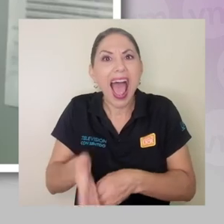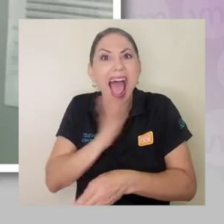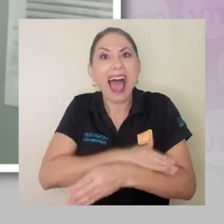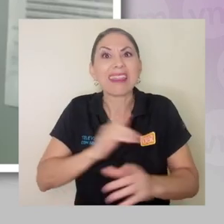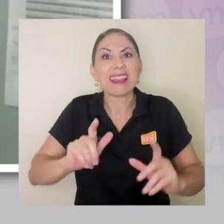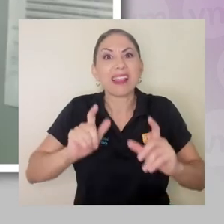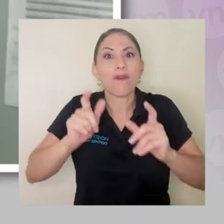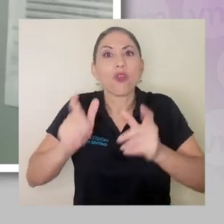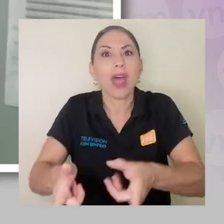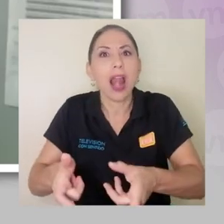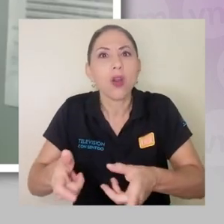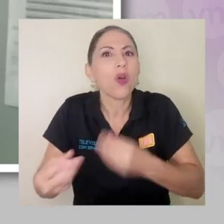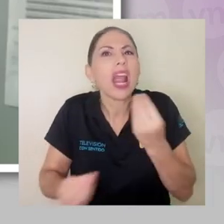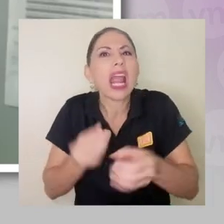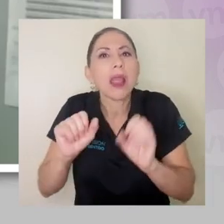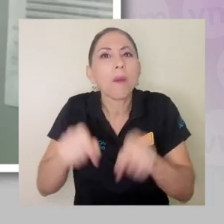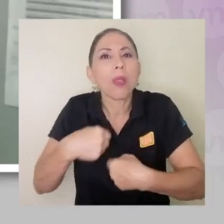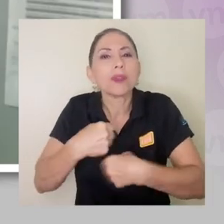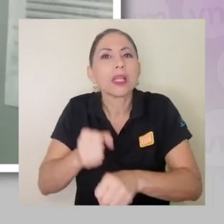botarlo al basurero?